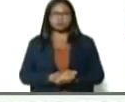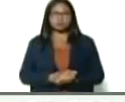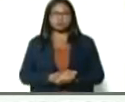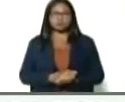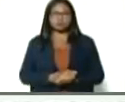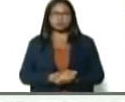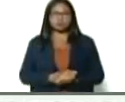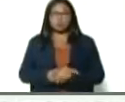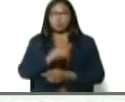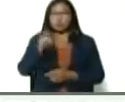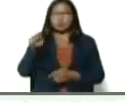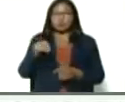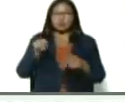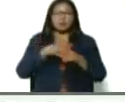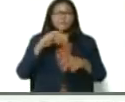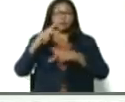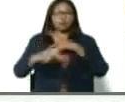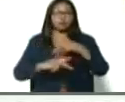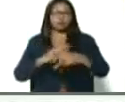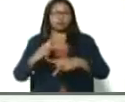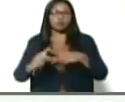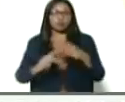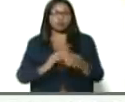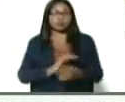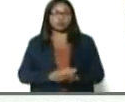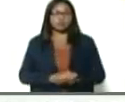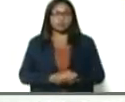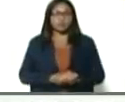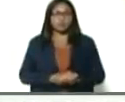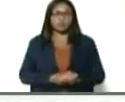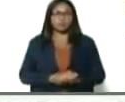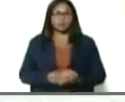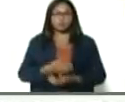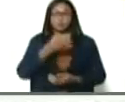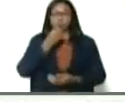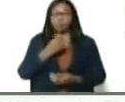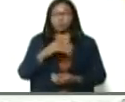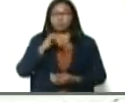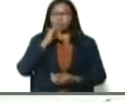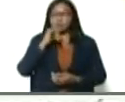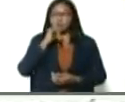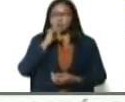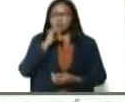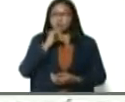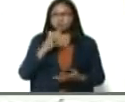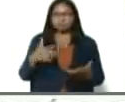y a ustedes, los productores, a buenas imágenes, motivadoras,